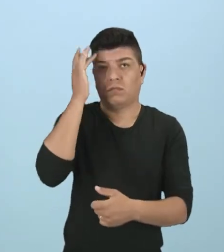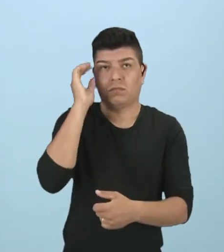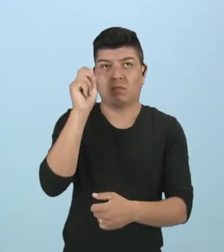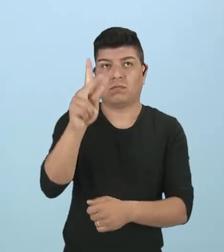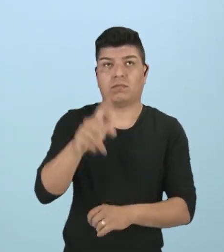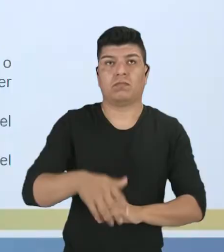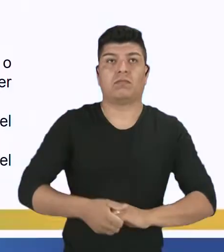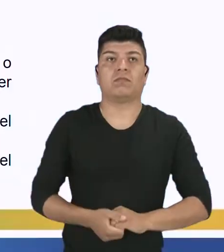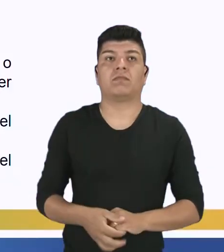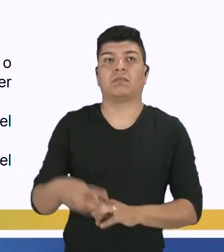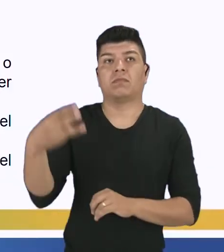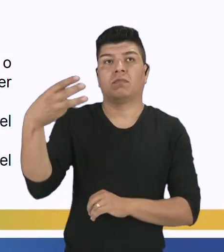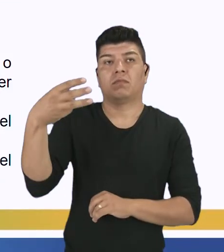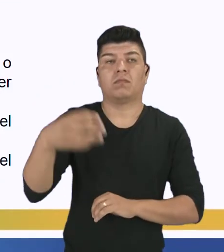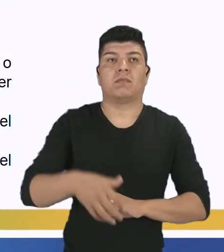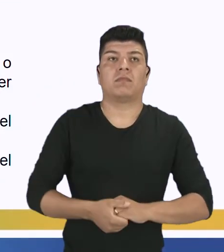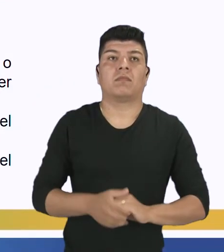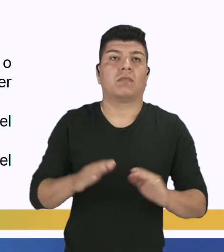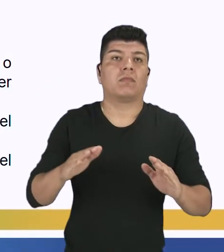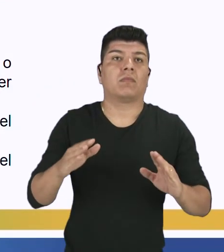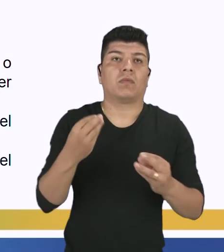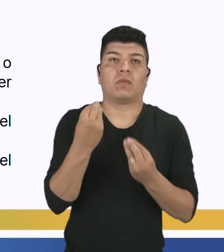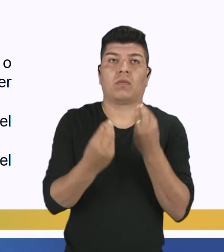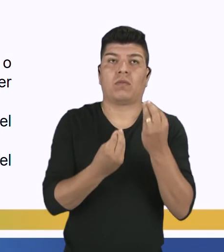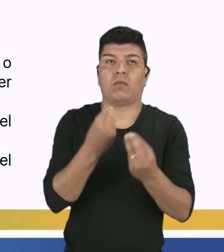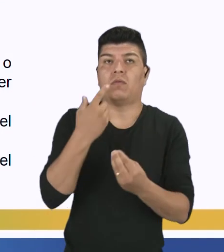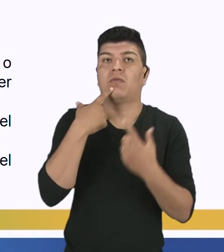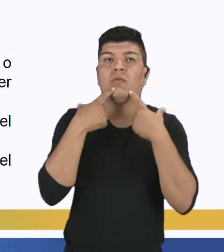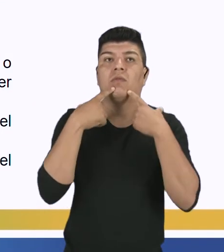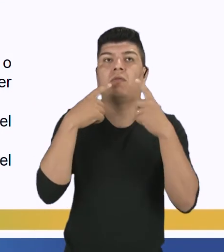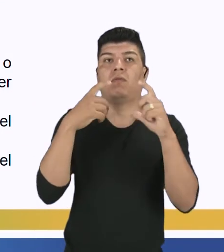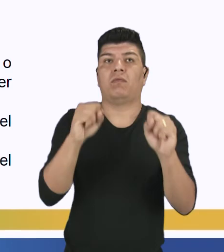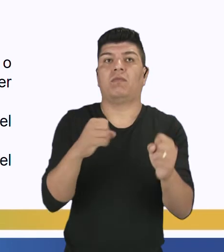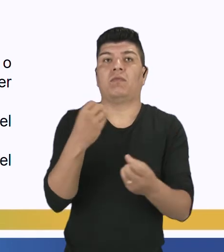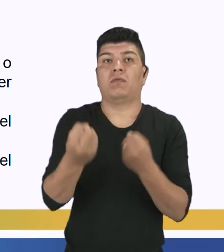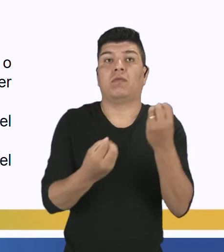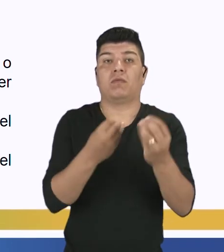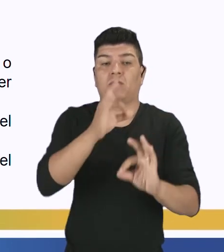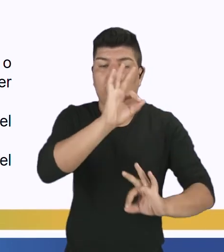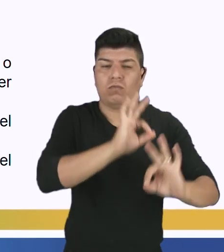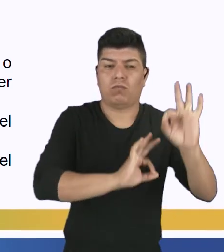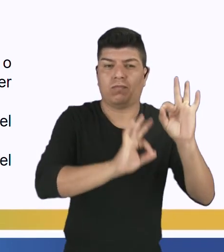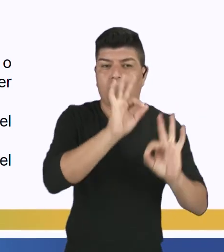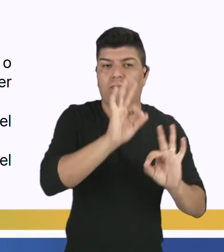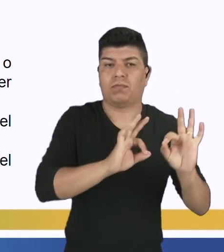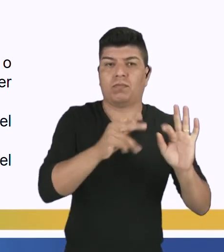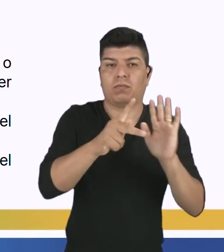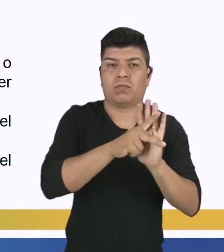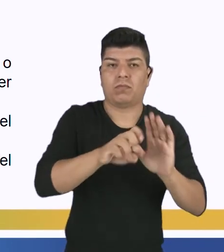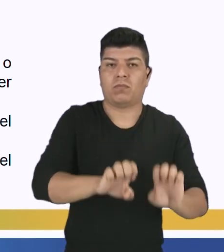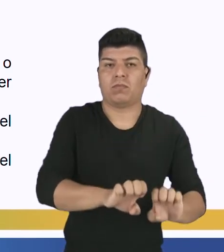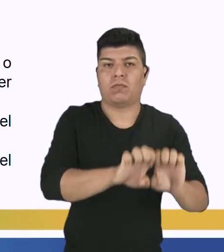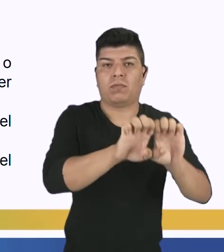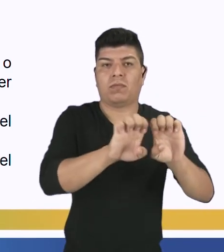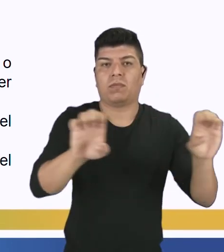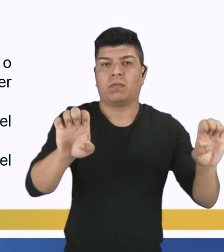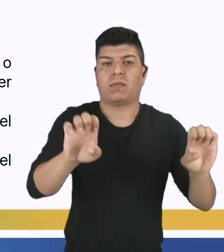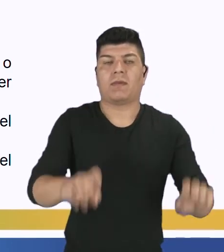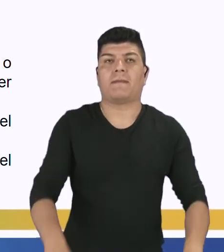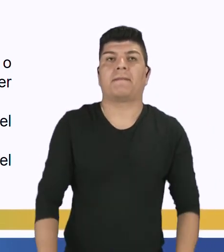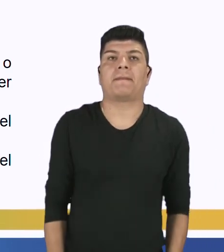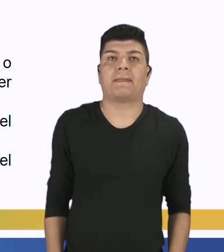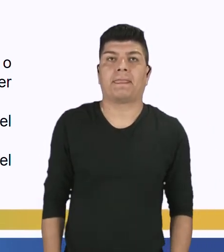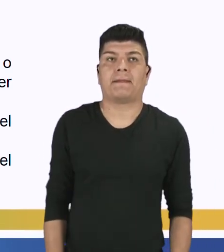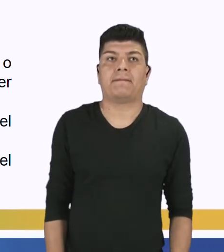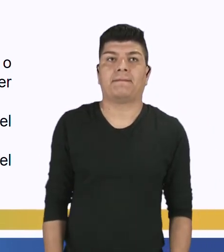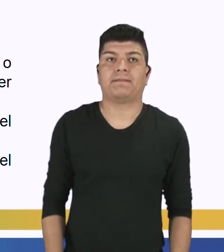¿tá bueno? Três, ¿cómo es su lenguaje y cómo está organizada su estructura, ¿tá? Entonces,